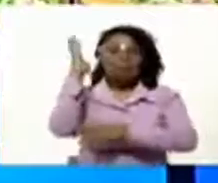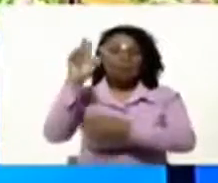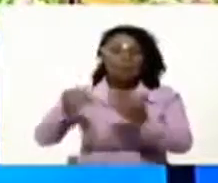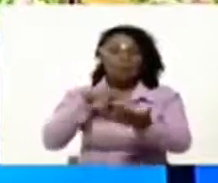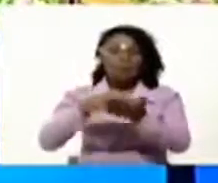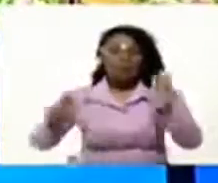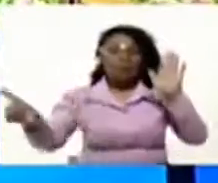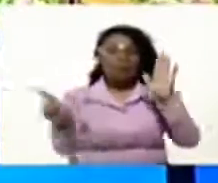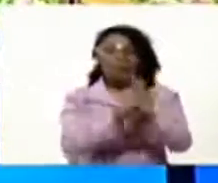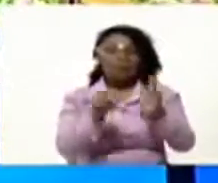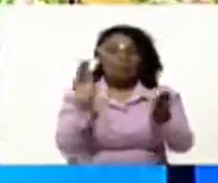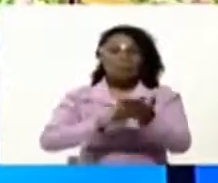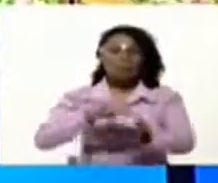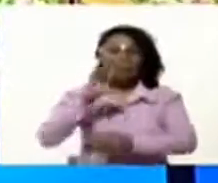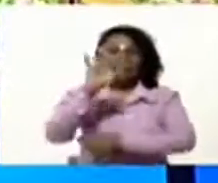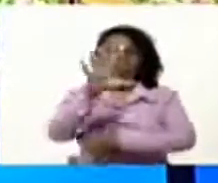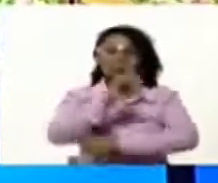Legítima instalada el 5 de enero. Es la verdad.